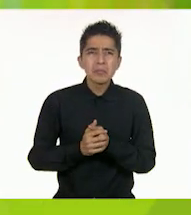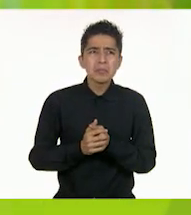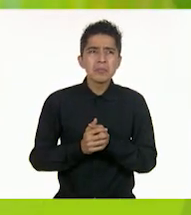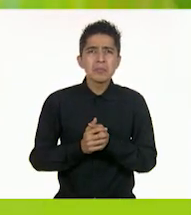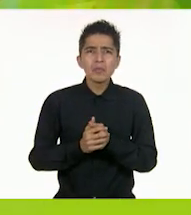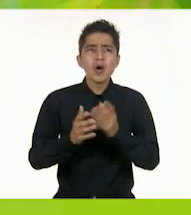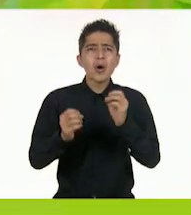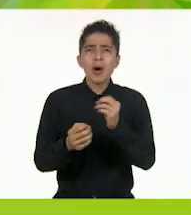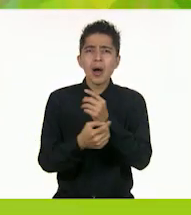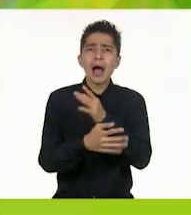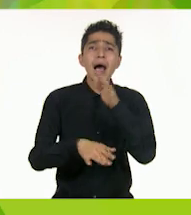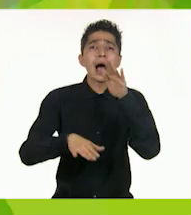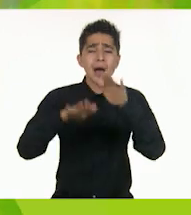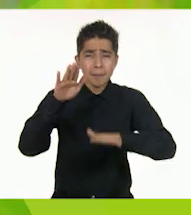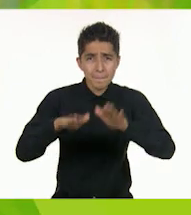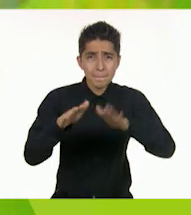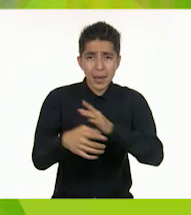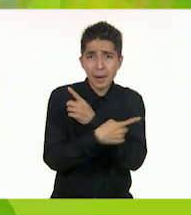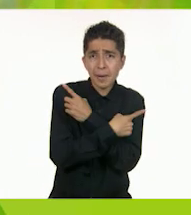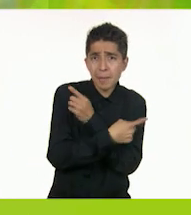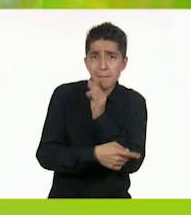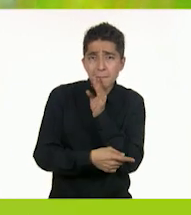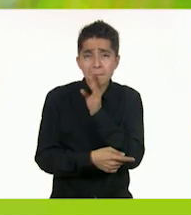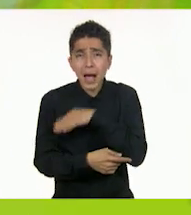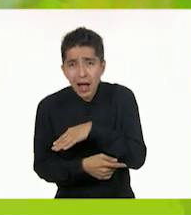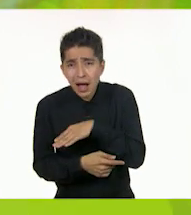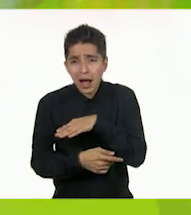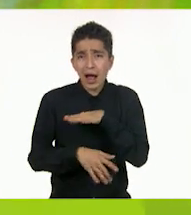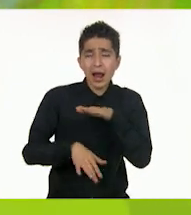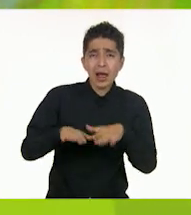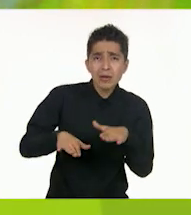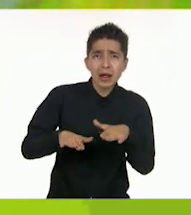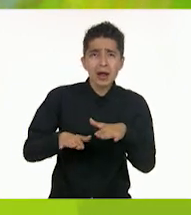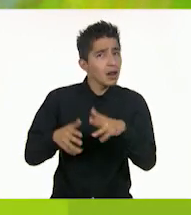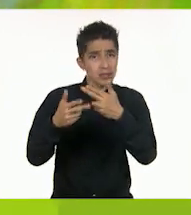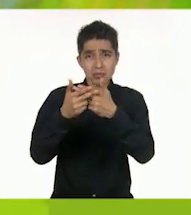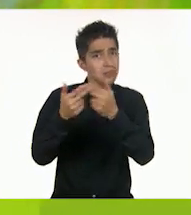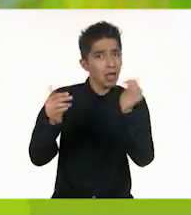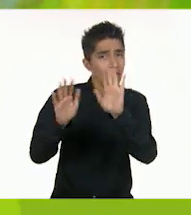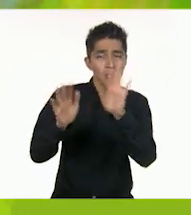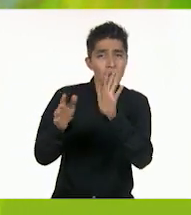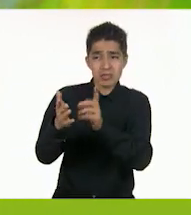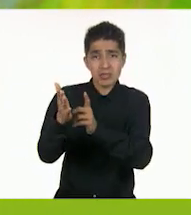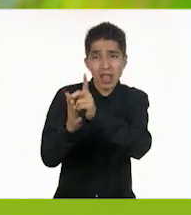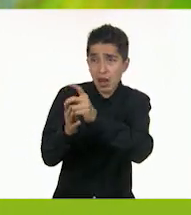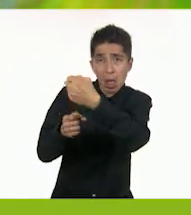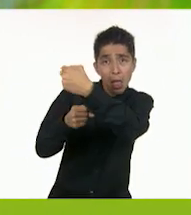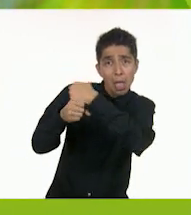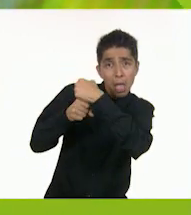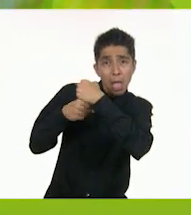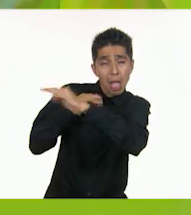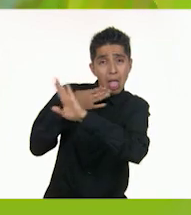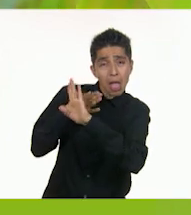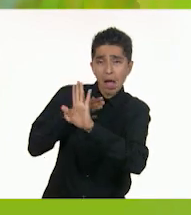A veces nos portamos mal. Nadie tiene derecho a pegarnos